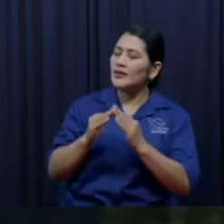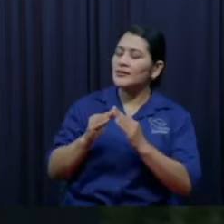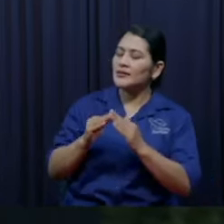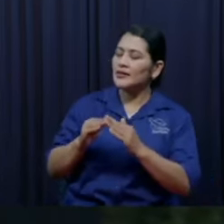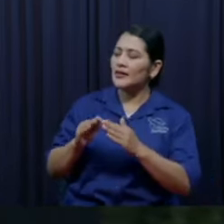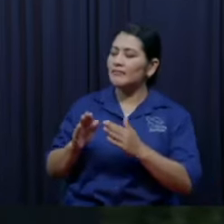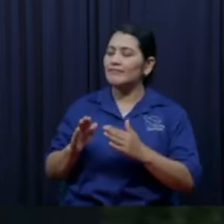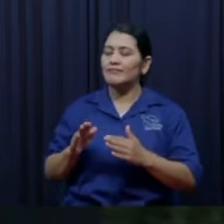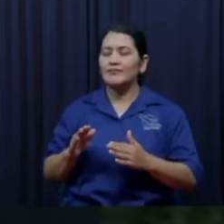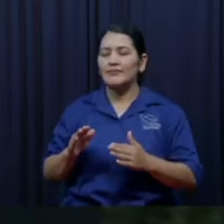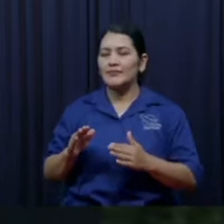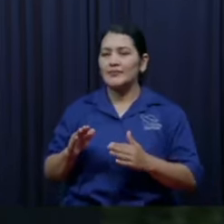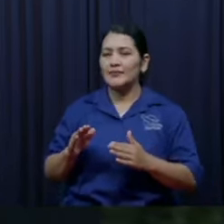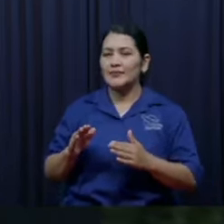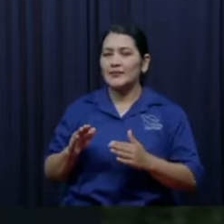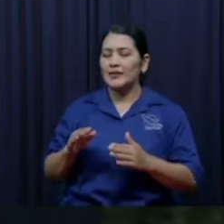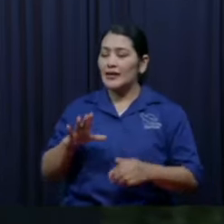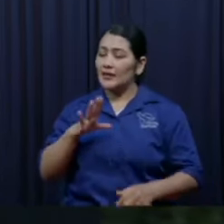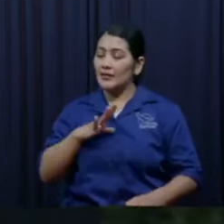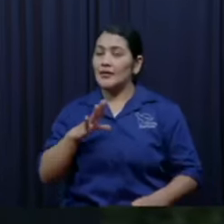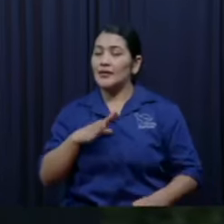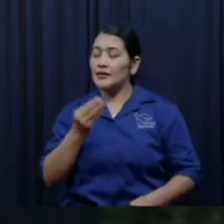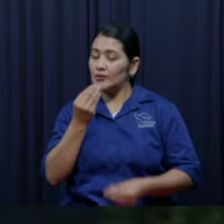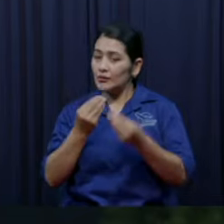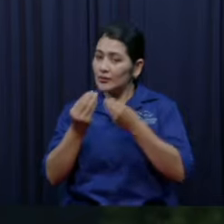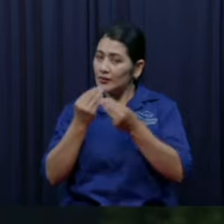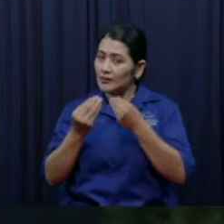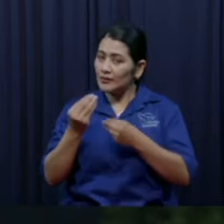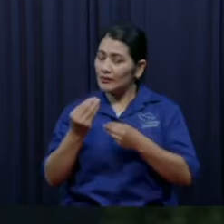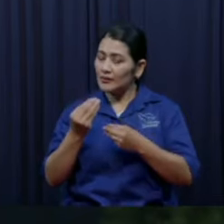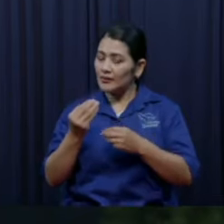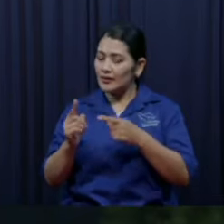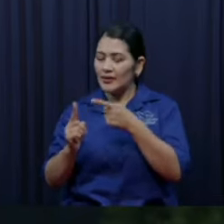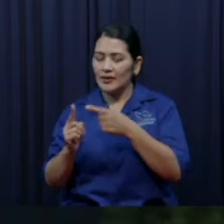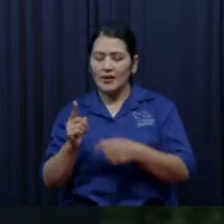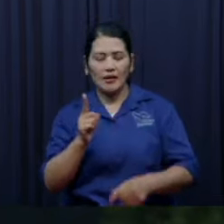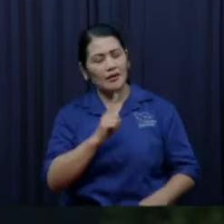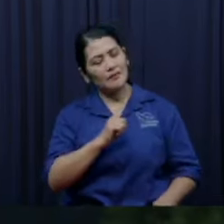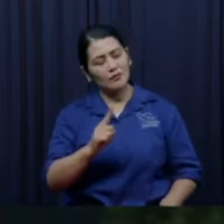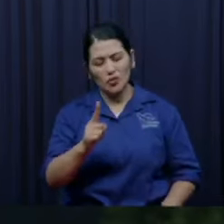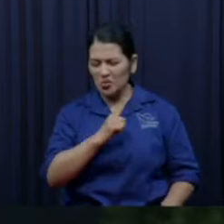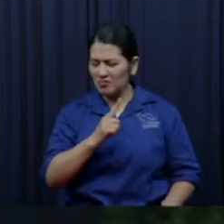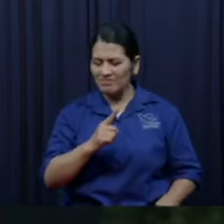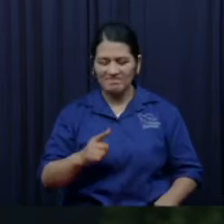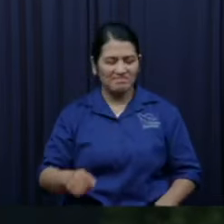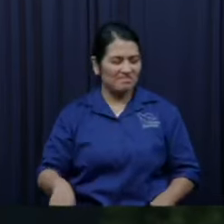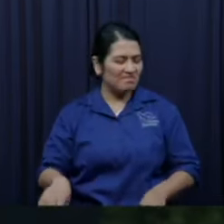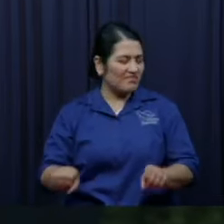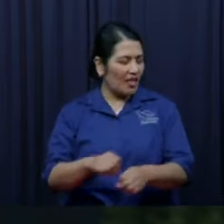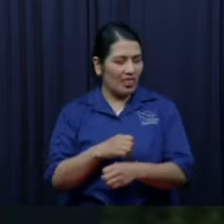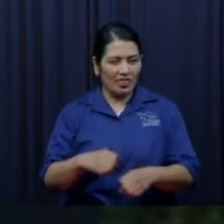y tal vez no hay nada porque hay un como piedra negra sabache así